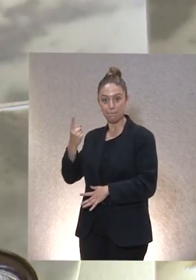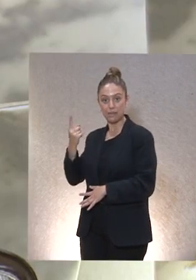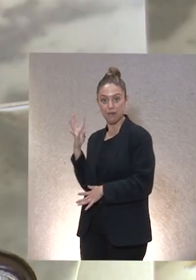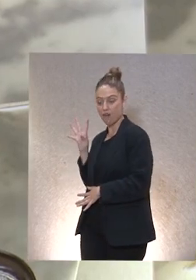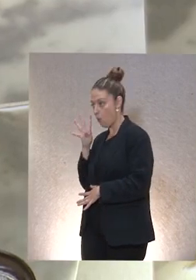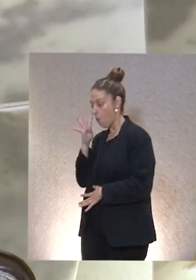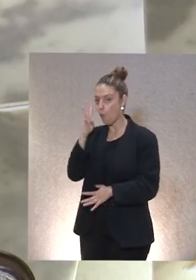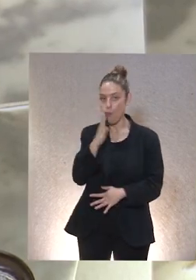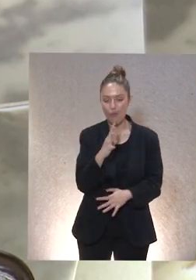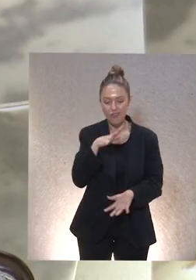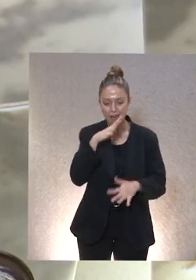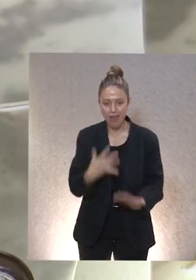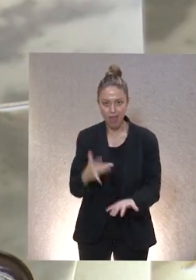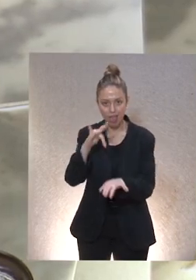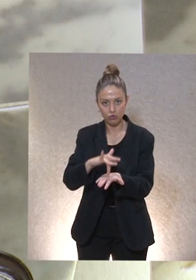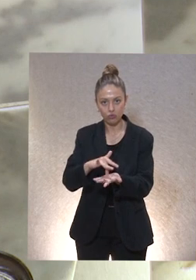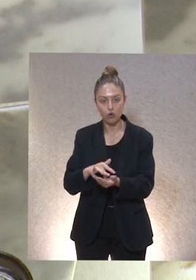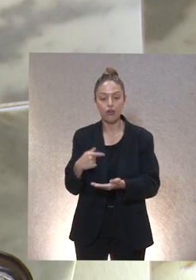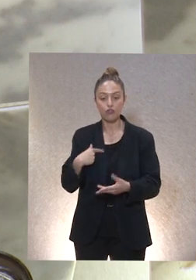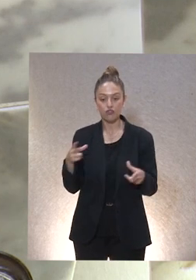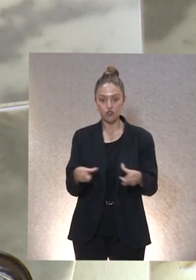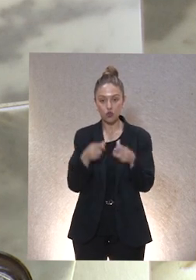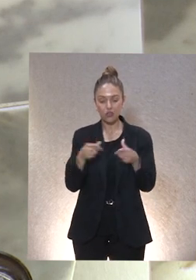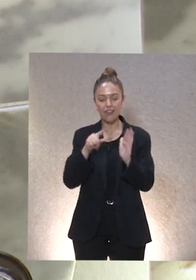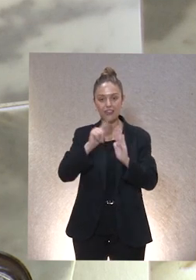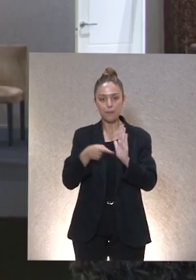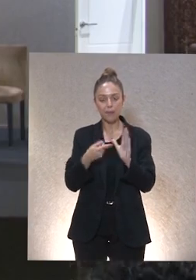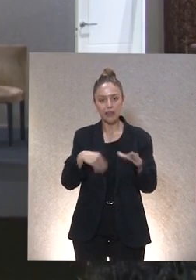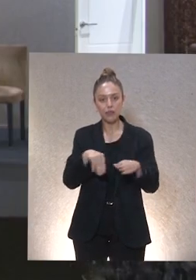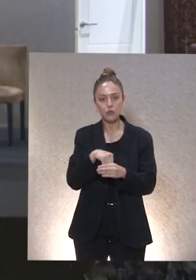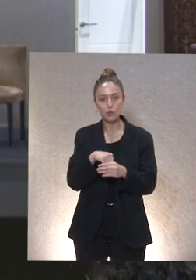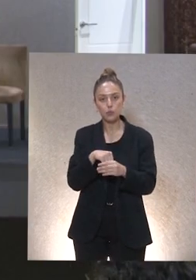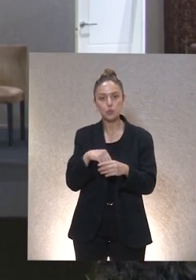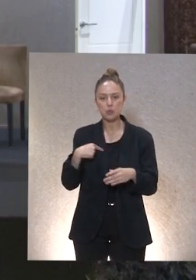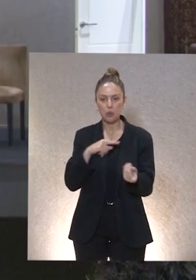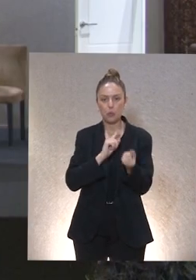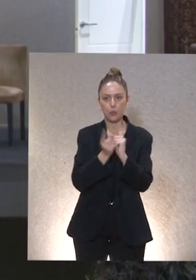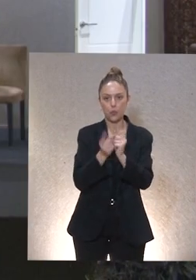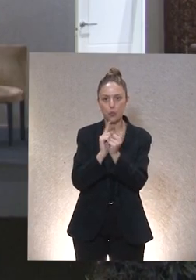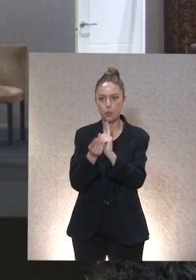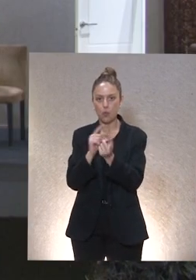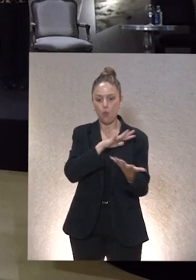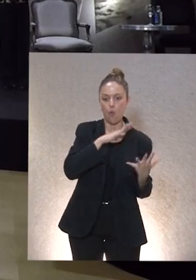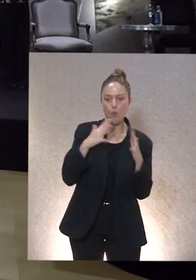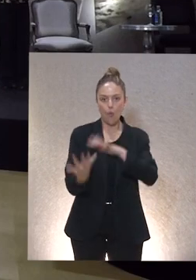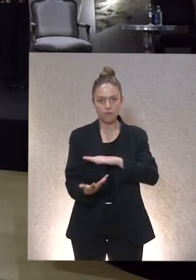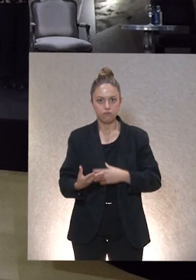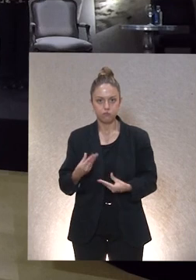entonces, nuestra sociedad y, por supuesto, Plena e Inclusión han cambiado mucho. ¿No crees, Miguel?